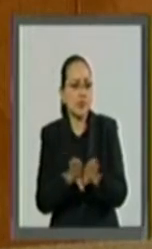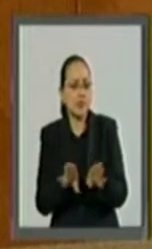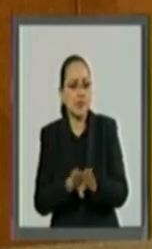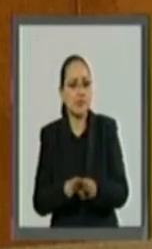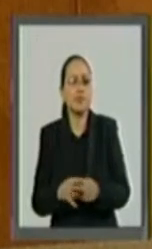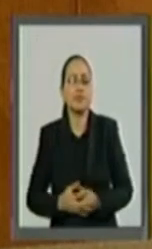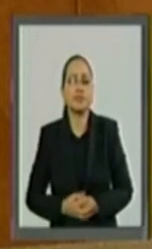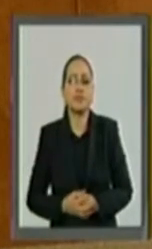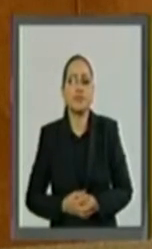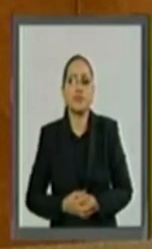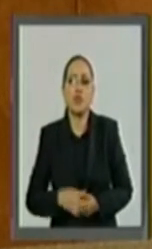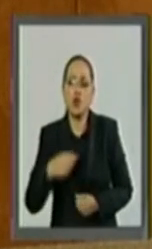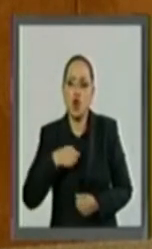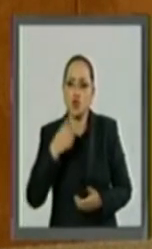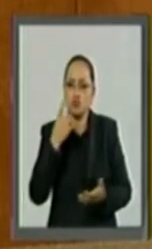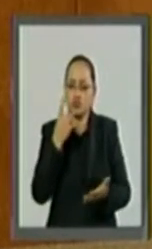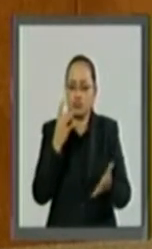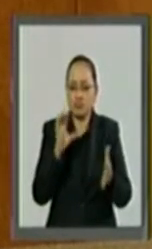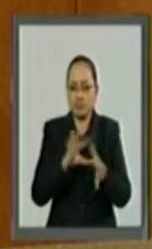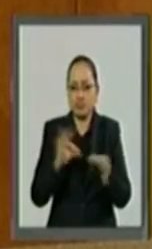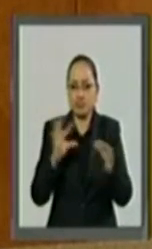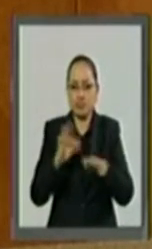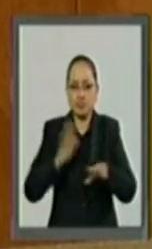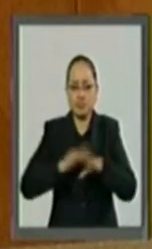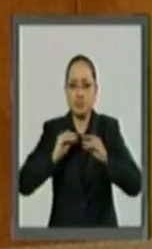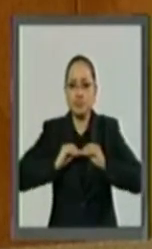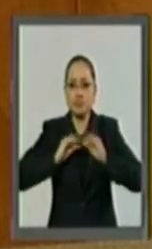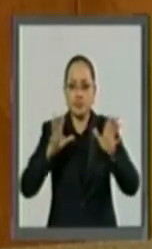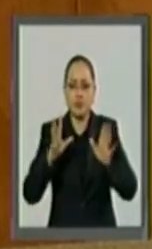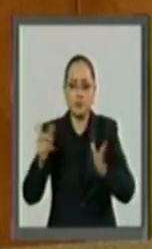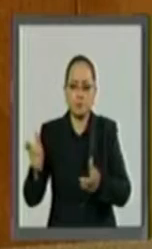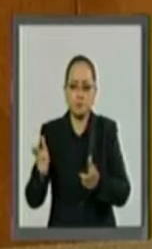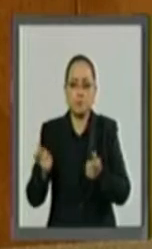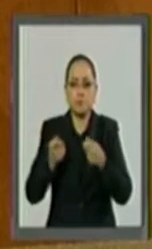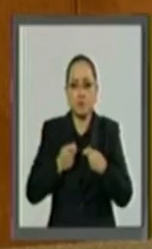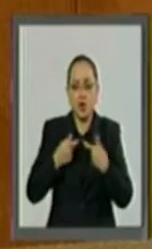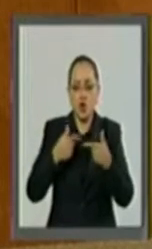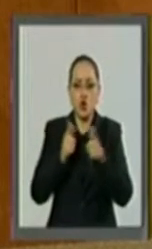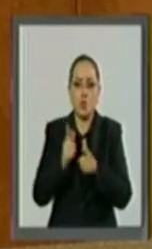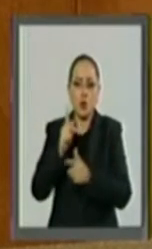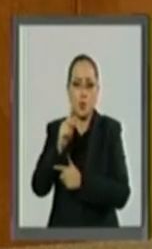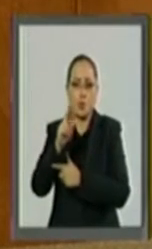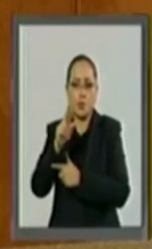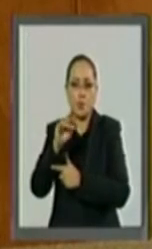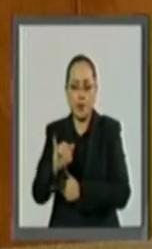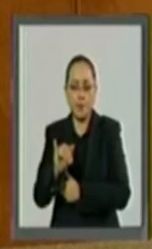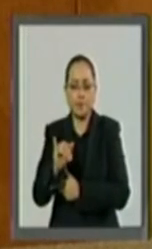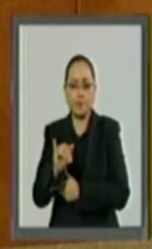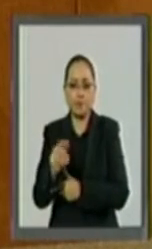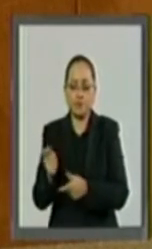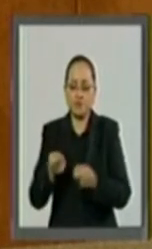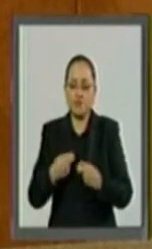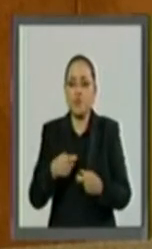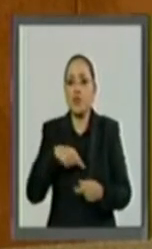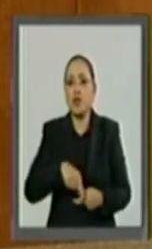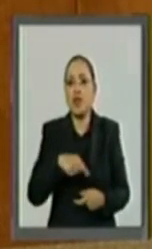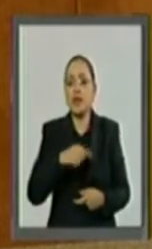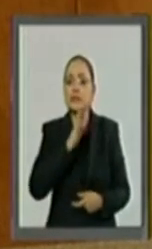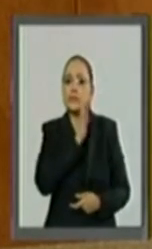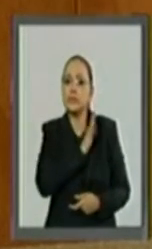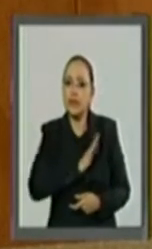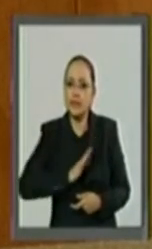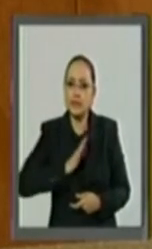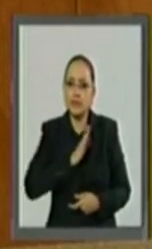haciendo un señalamiento a nombre de la fracción parlamentaria del PRI, extendiendo una felicitación